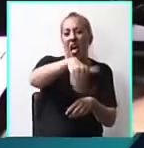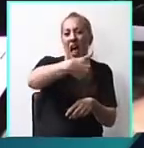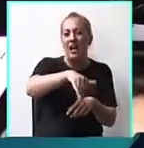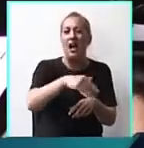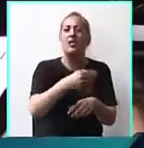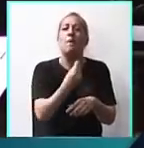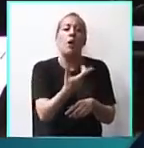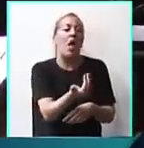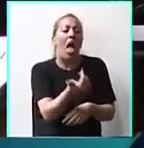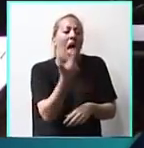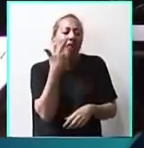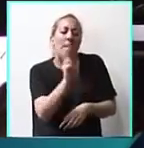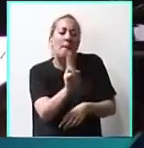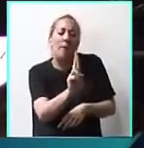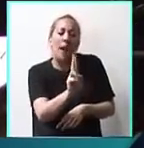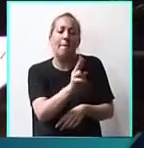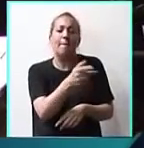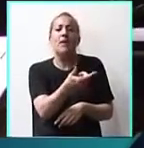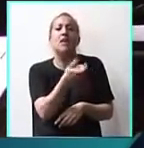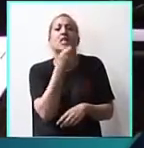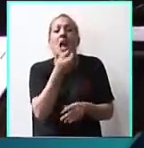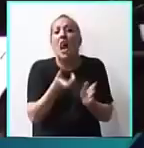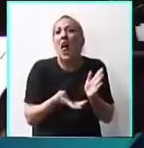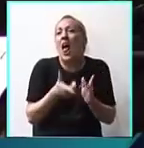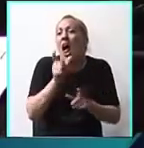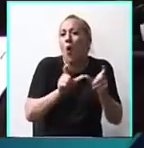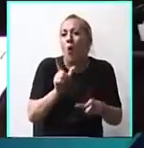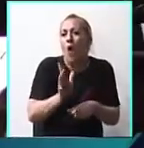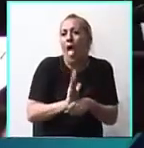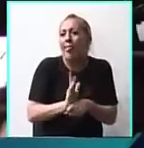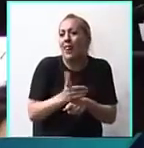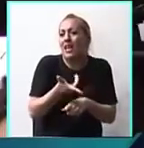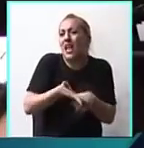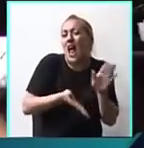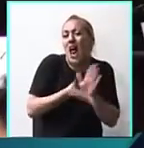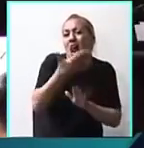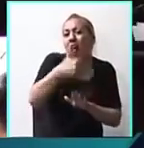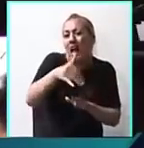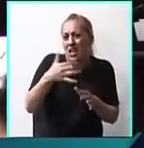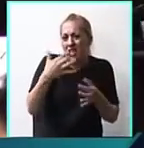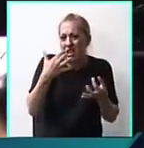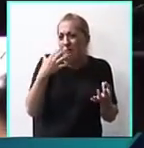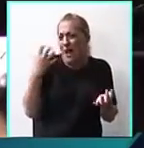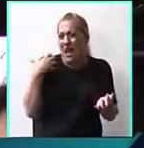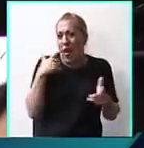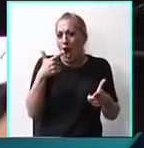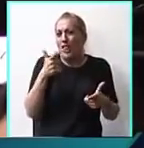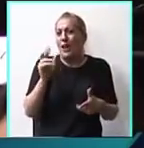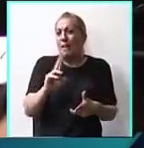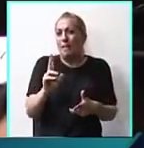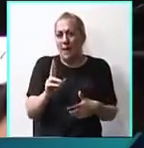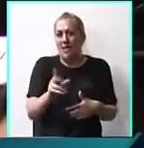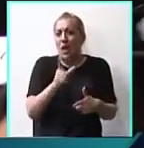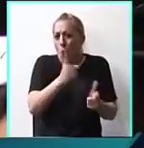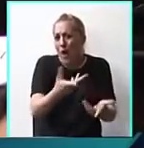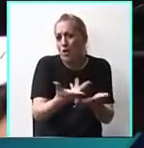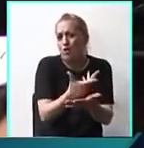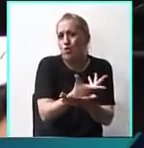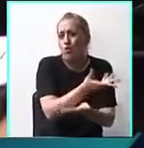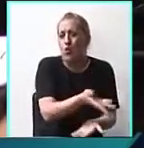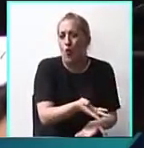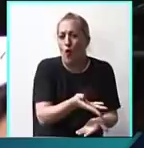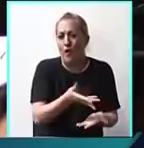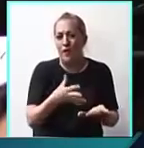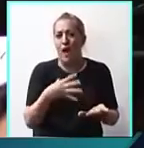habilitaciones que el artista que sale a ganarse un mango en general no tiene. Lo sigue afectando a los artistas